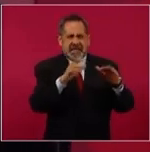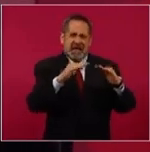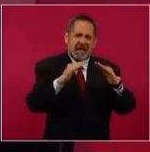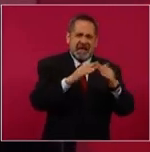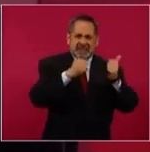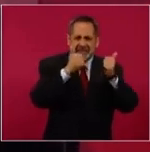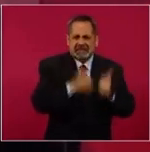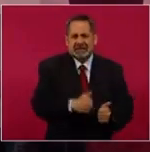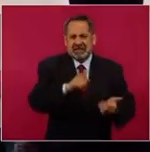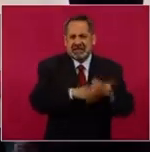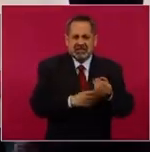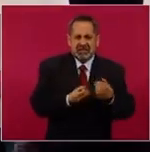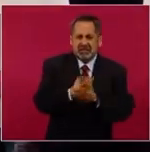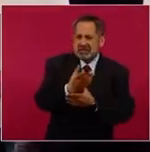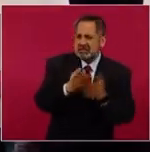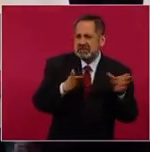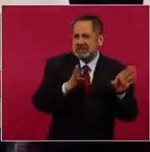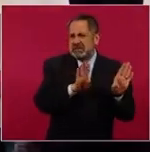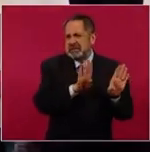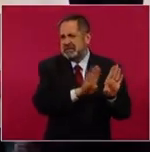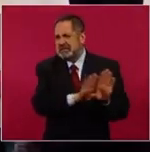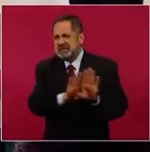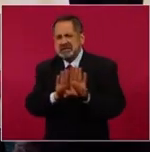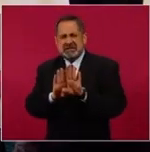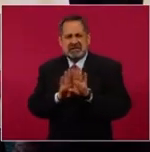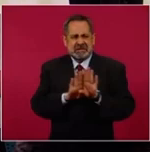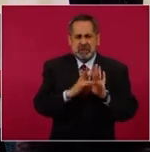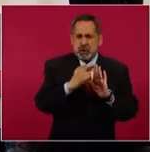obligatorias.